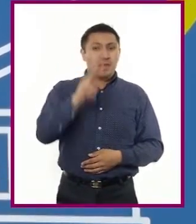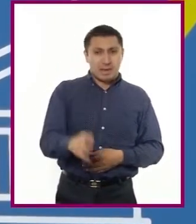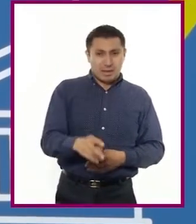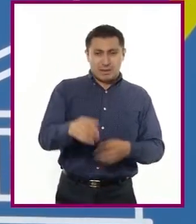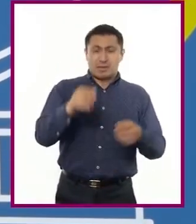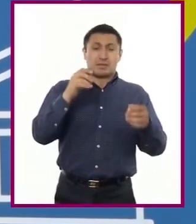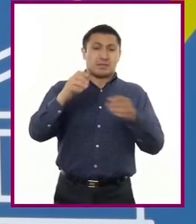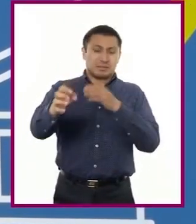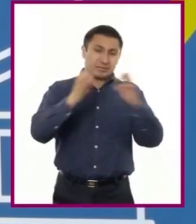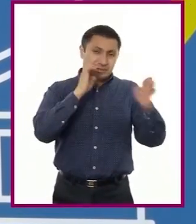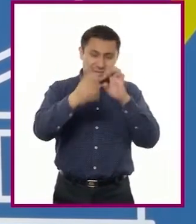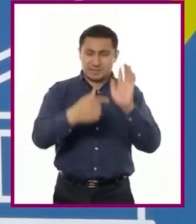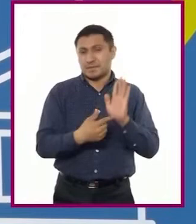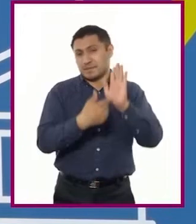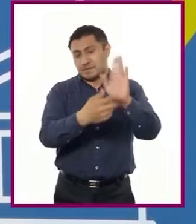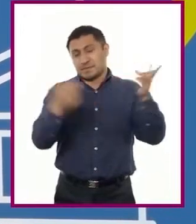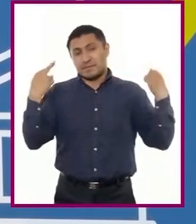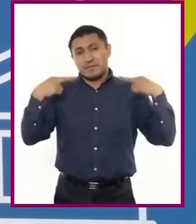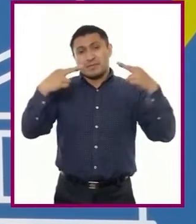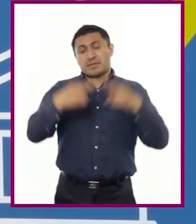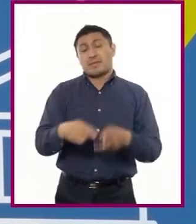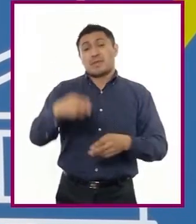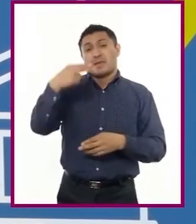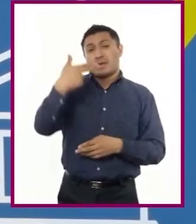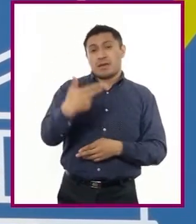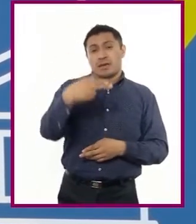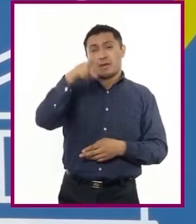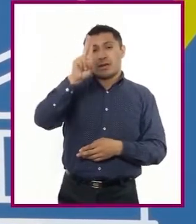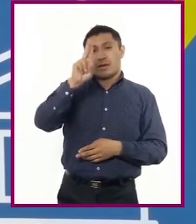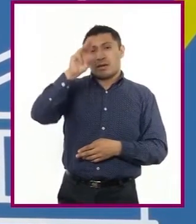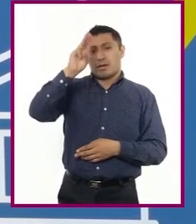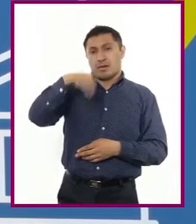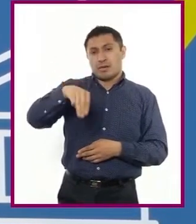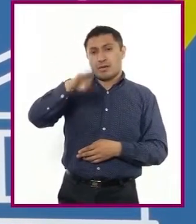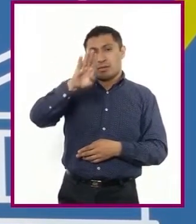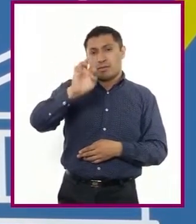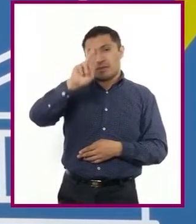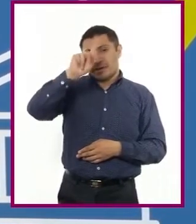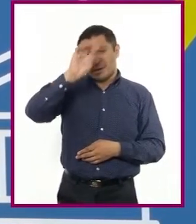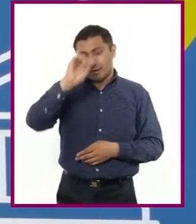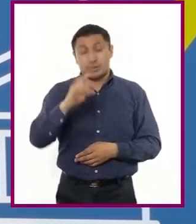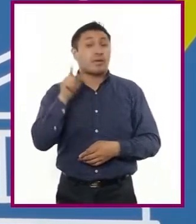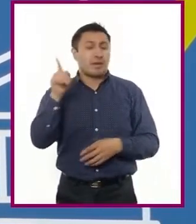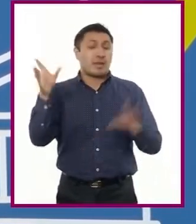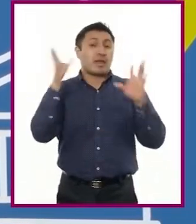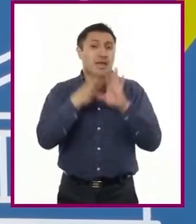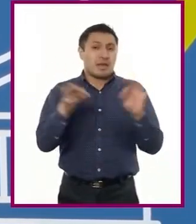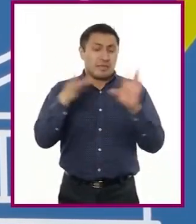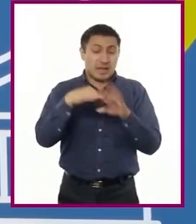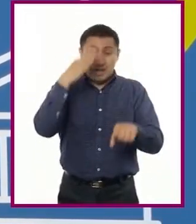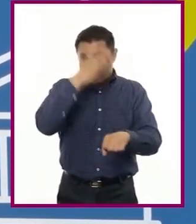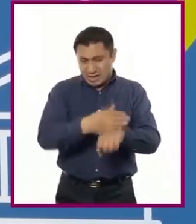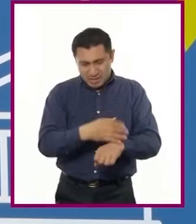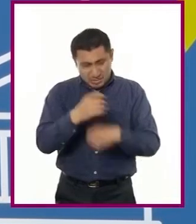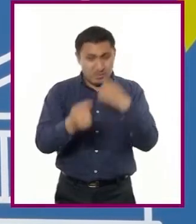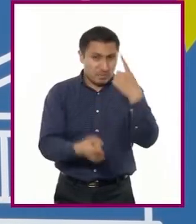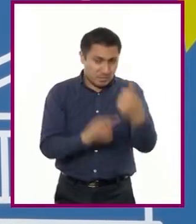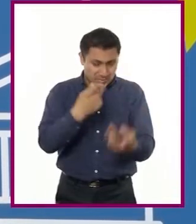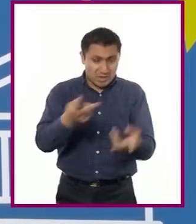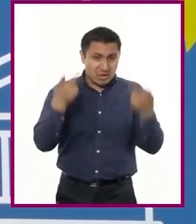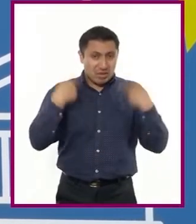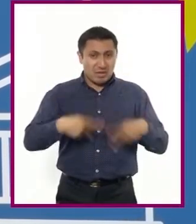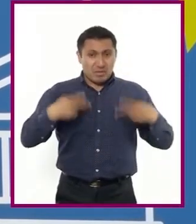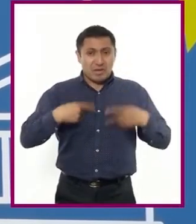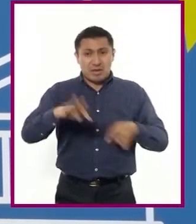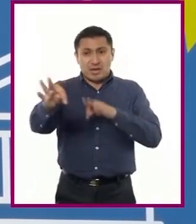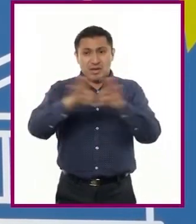en la entrevista al Maestro Humberto, en la que nos explicó las sanciones a las que pueden hacerse acreedoras las y